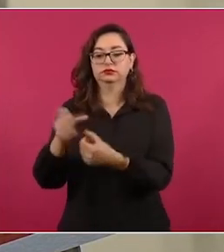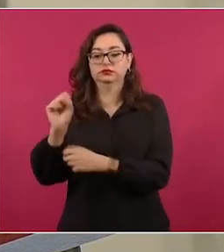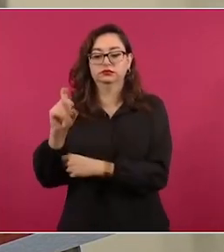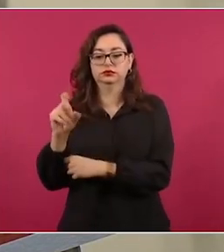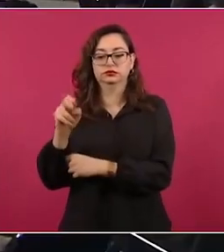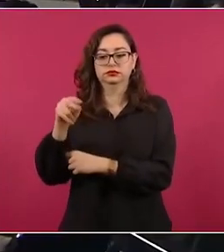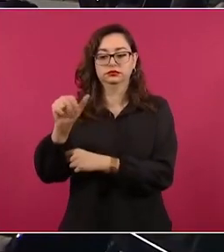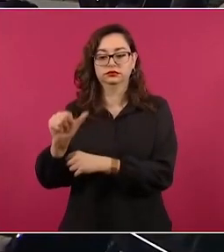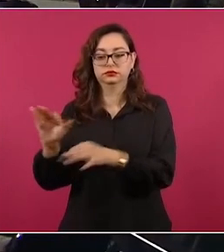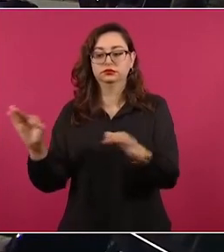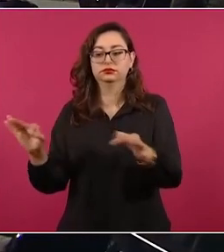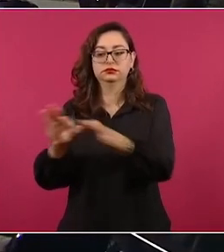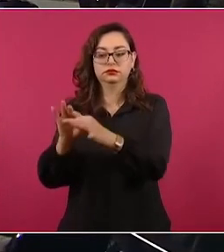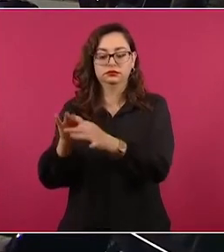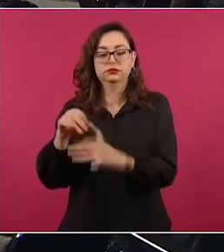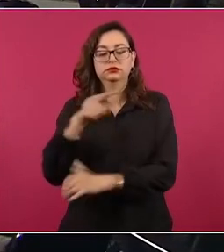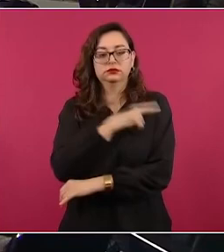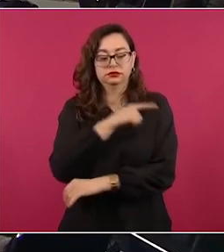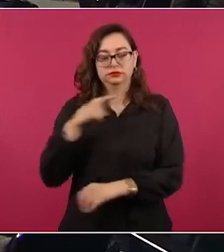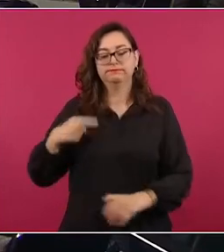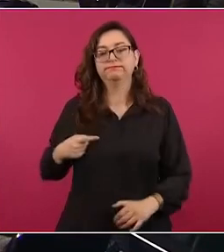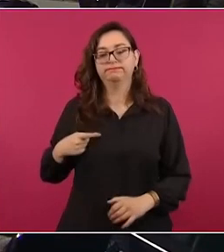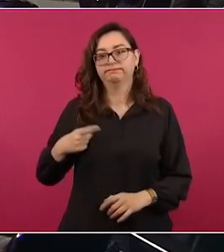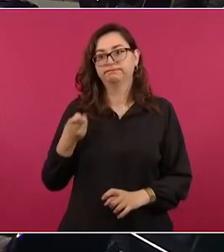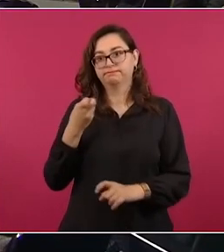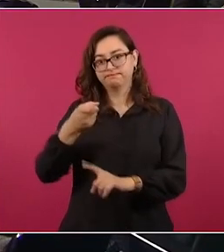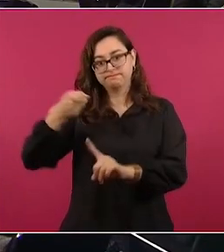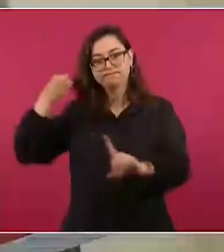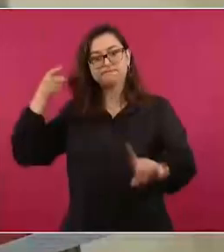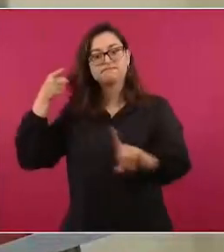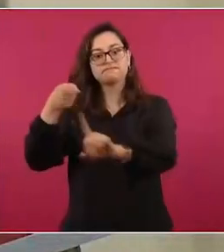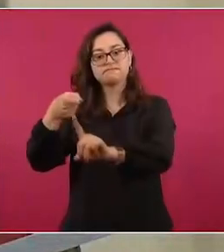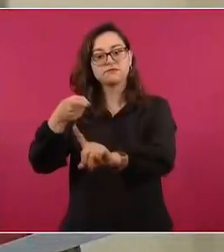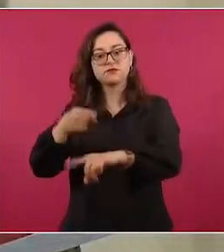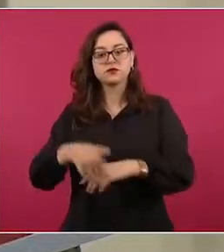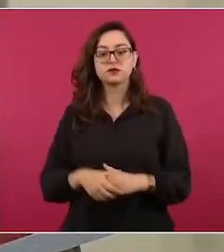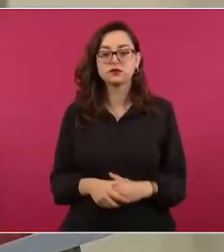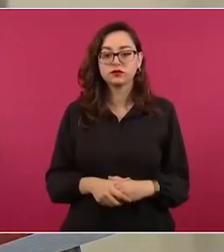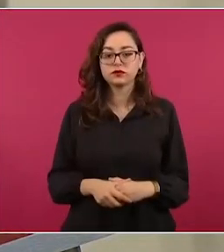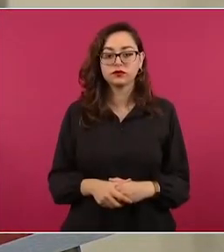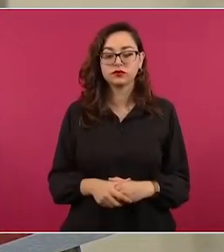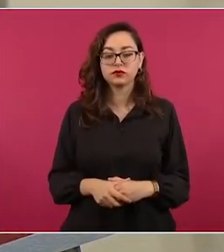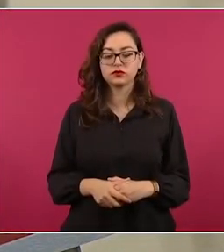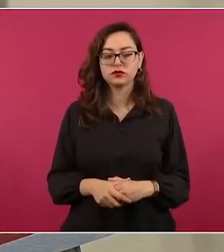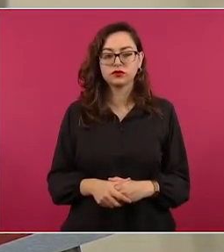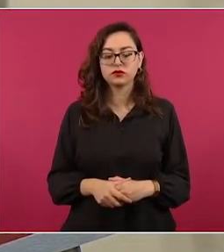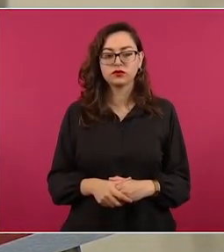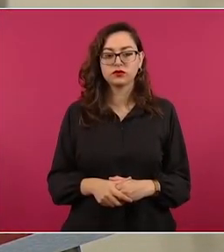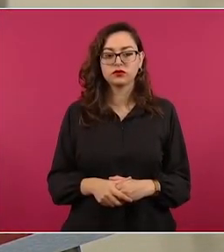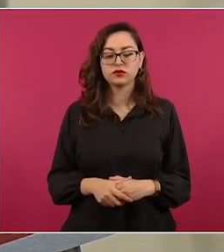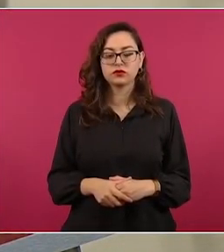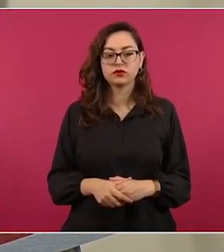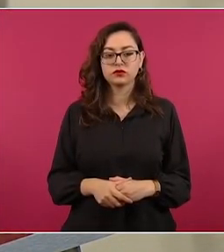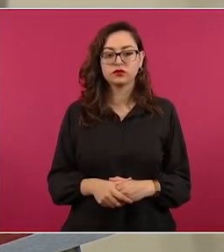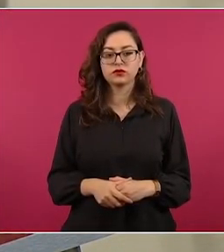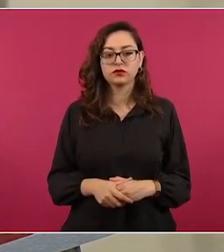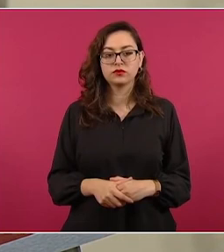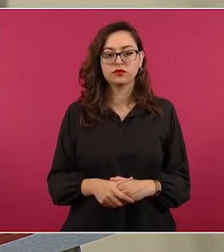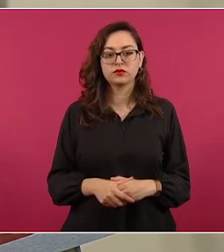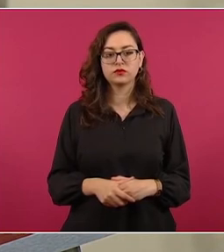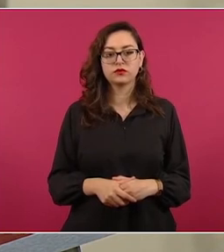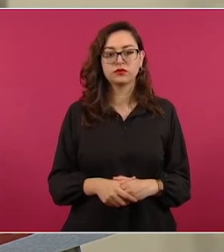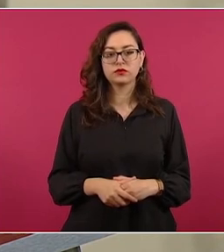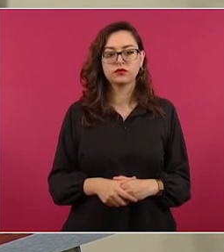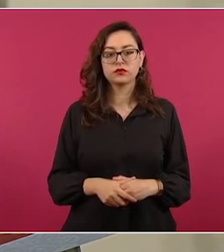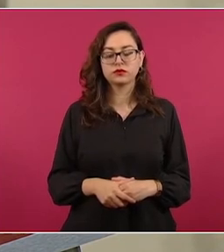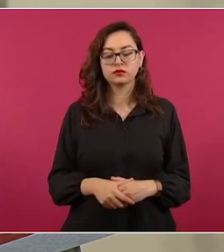la Defensa, con el único afán de